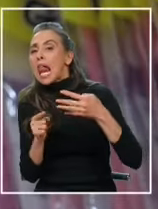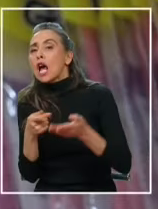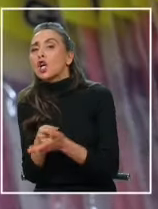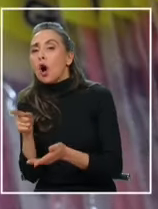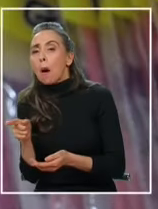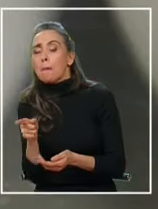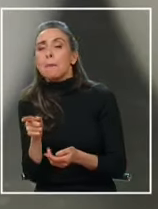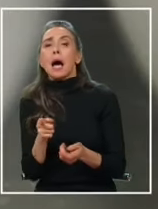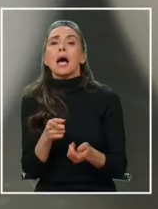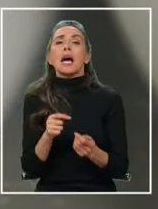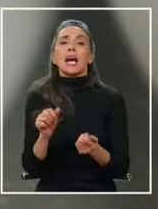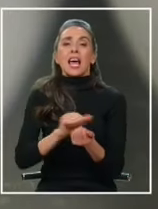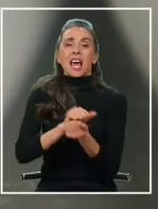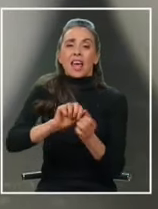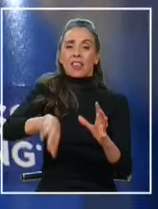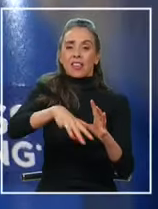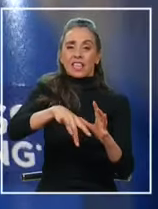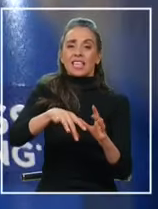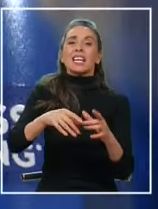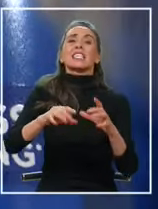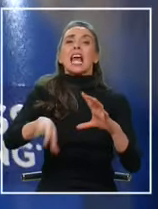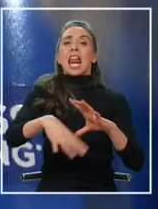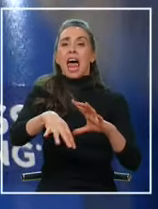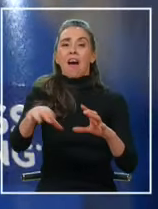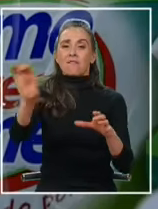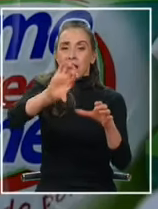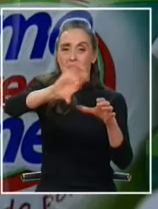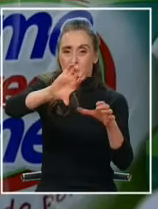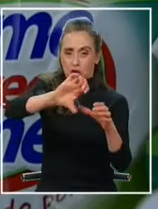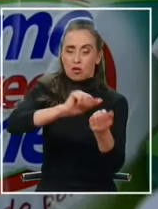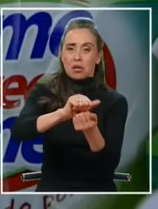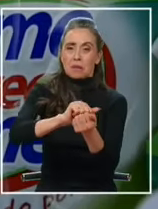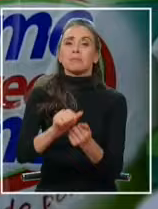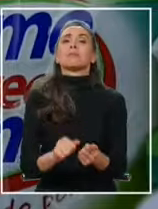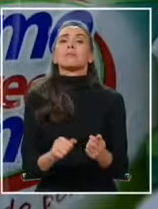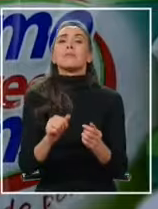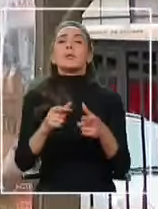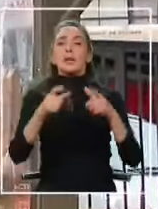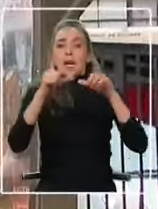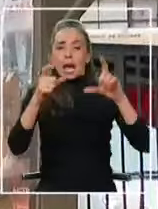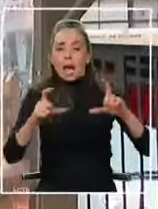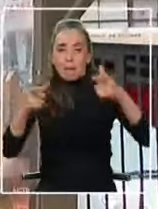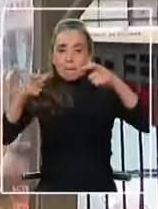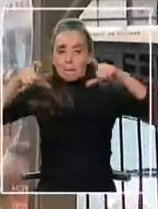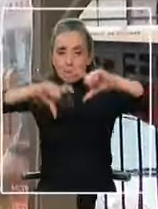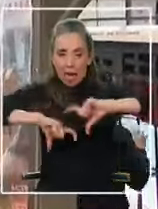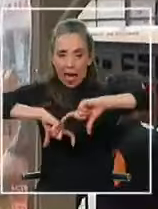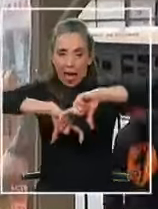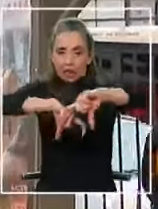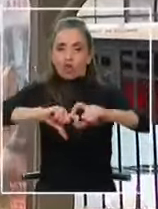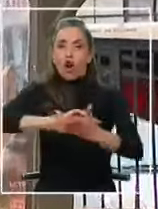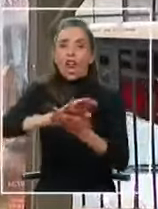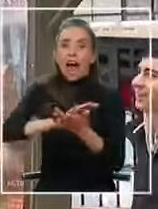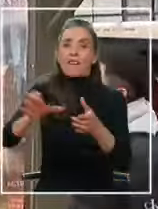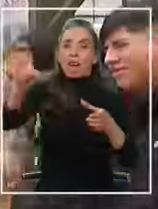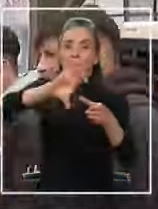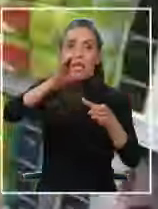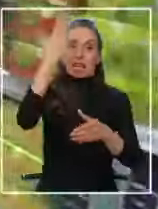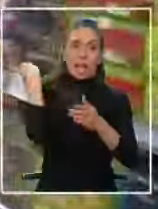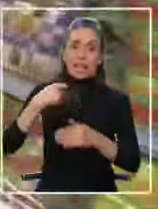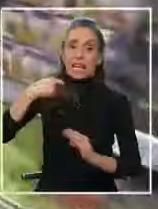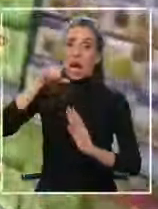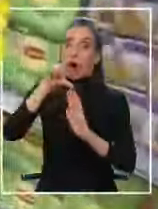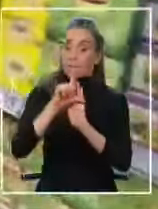ejemplo los detergentes para la lavadora los detergentes para la lavavajilla que bajaron harto que eran bien